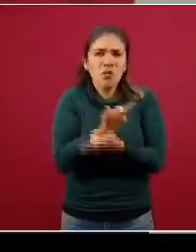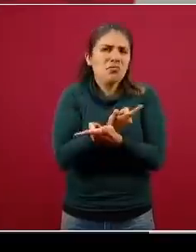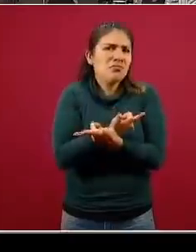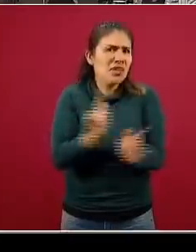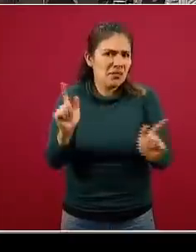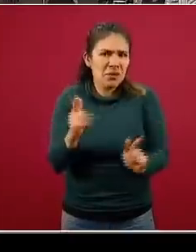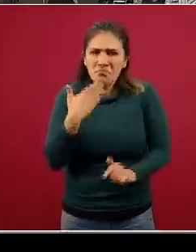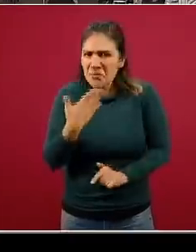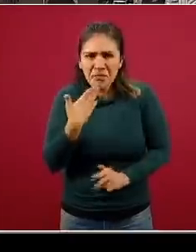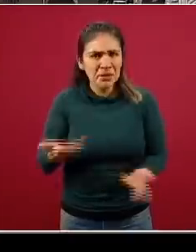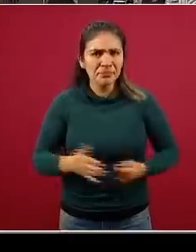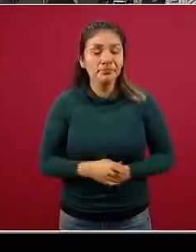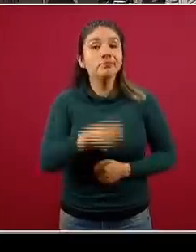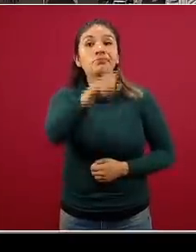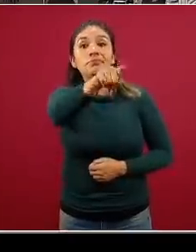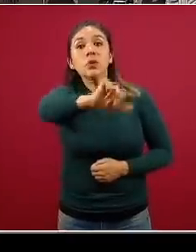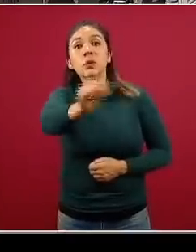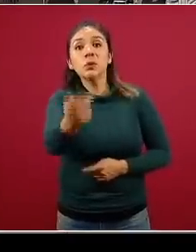Alfonso.